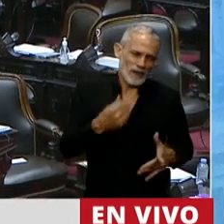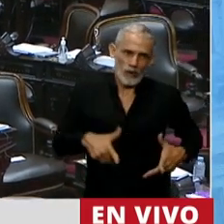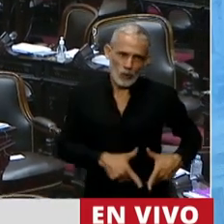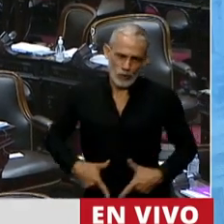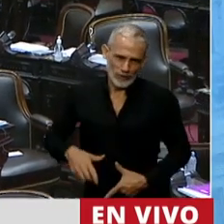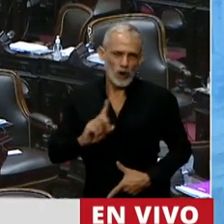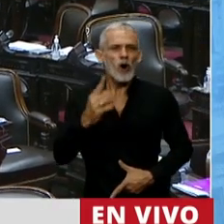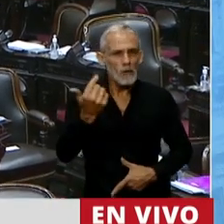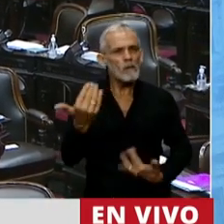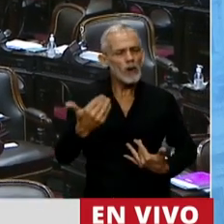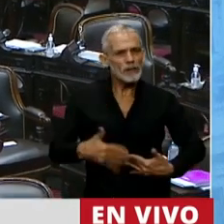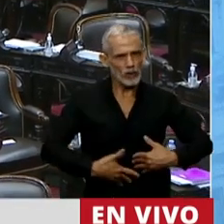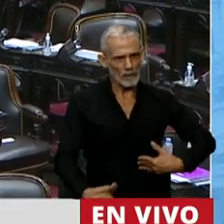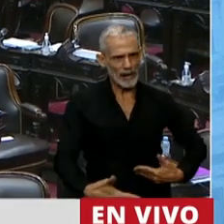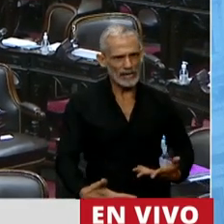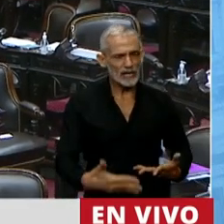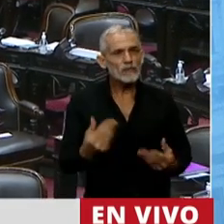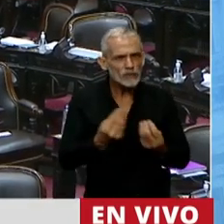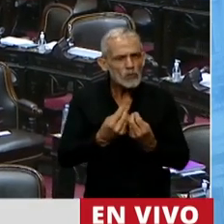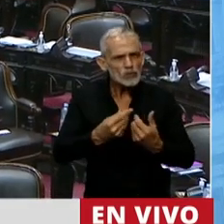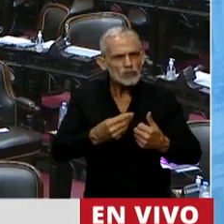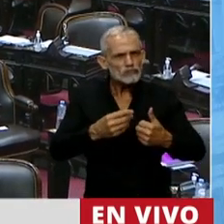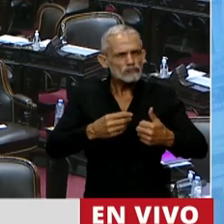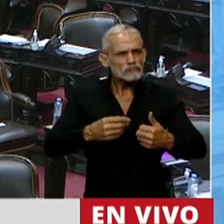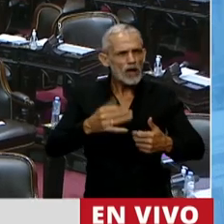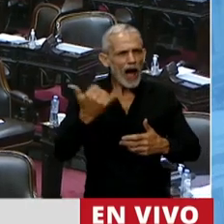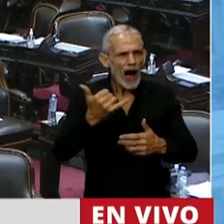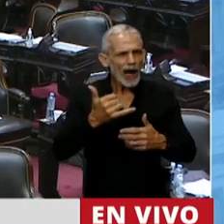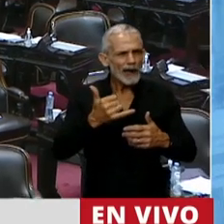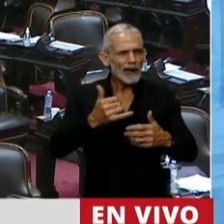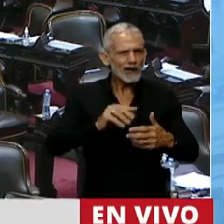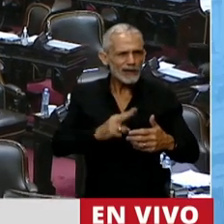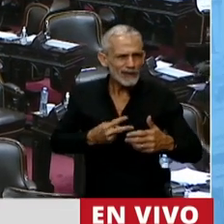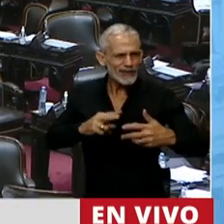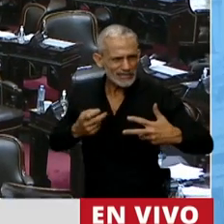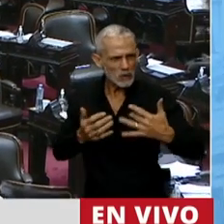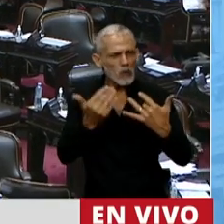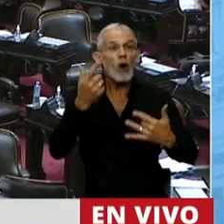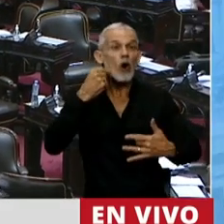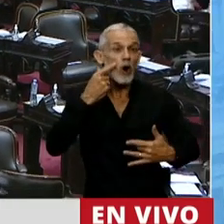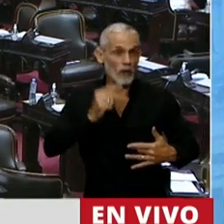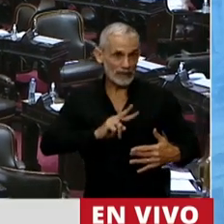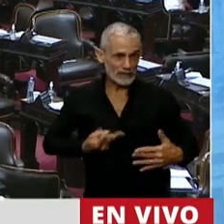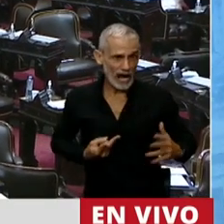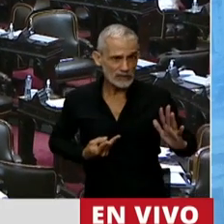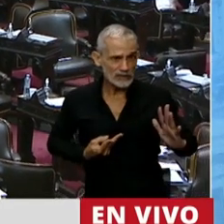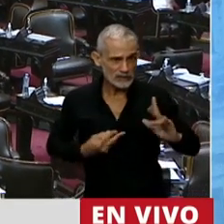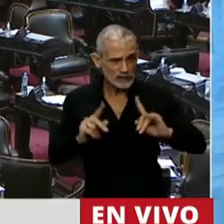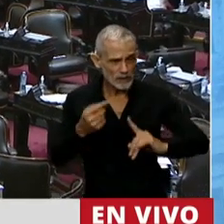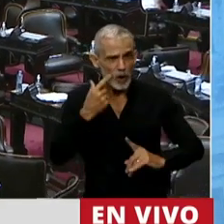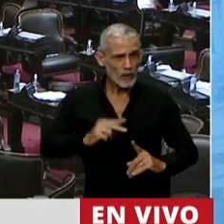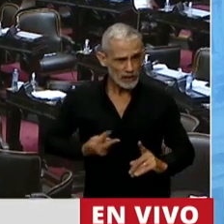tenemos la capacidad de gestar. Hay muchas identidades invisibilizadas. Los hombres trans, por ejemplo,